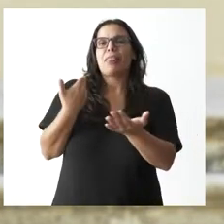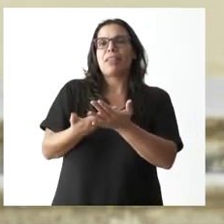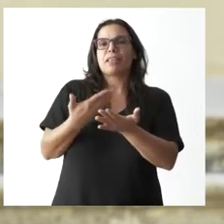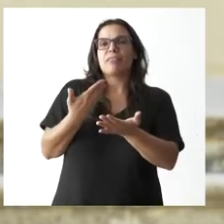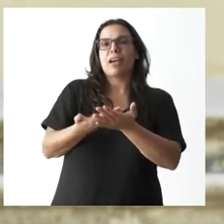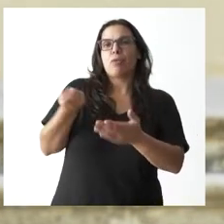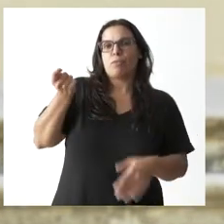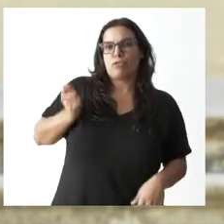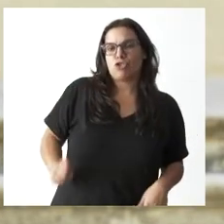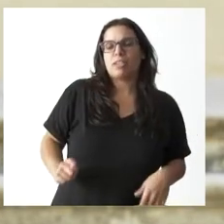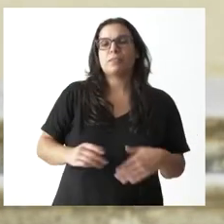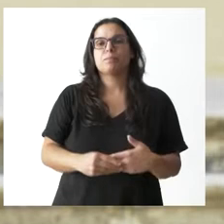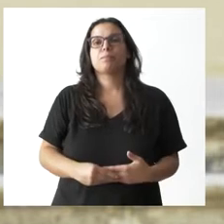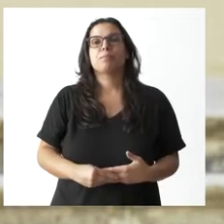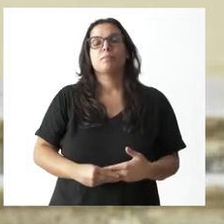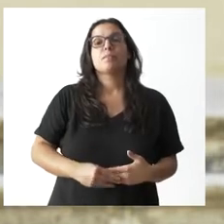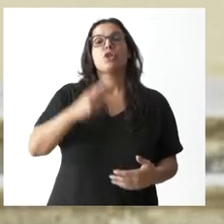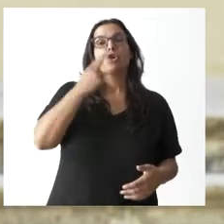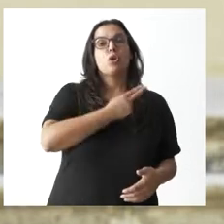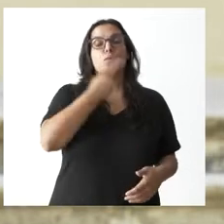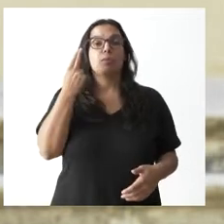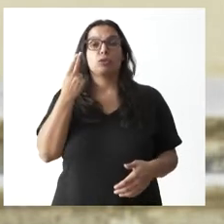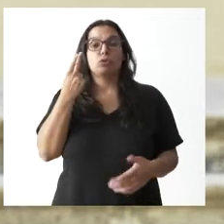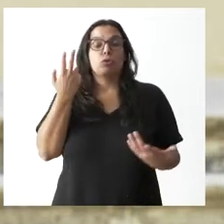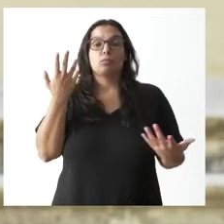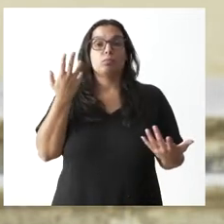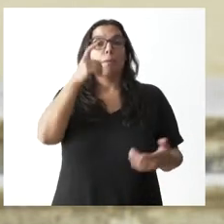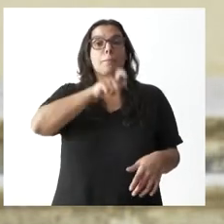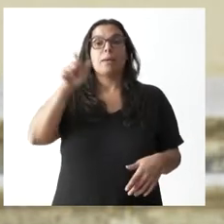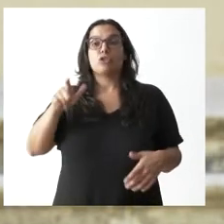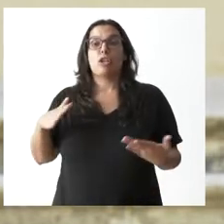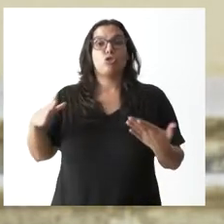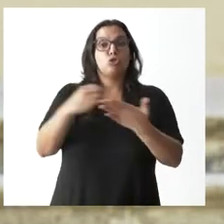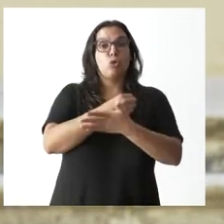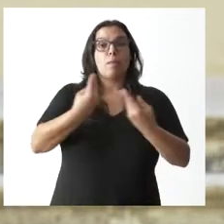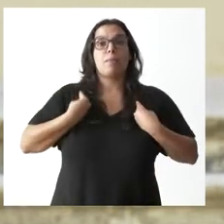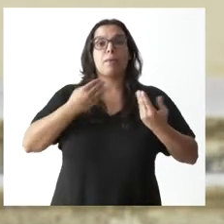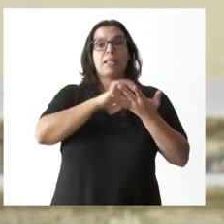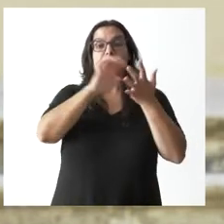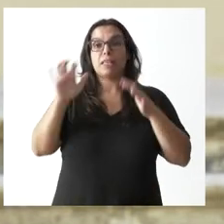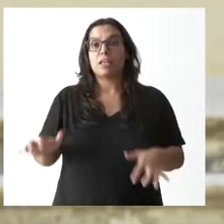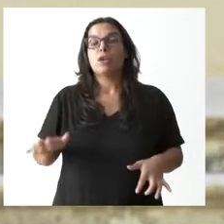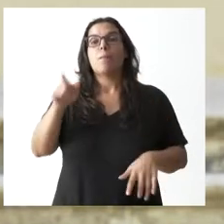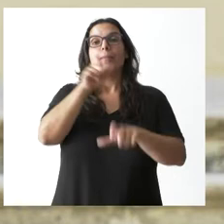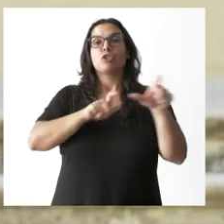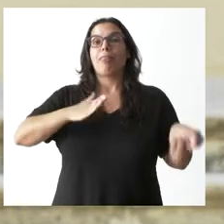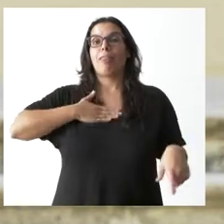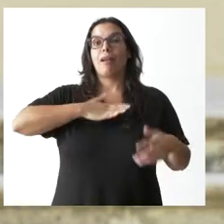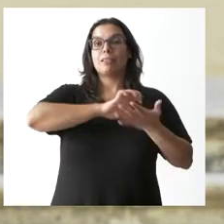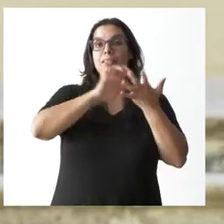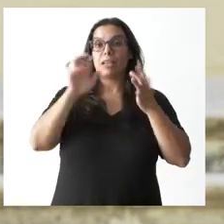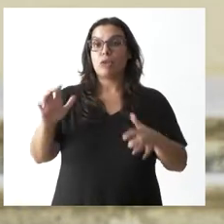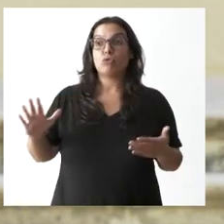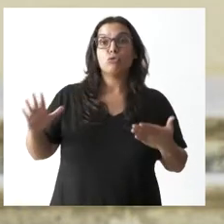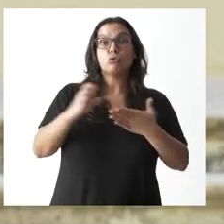profesionales. Compromiso con todas las personas de Castilla y León, con todos los castellanos y